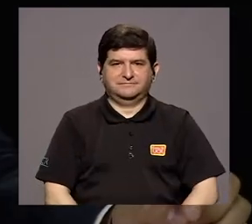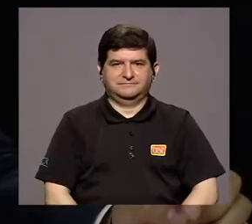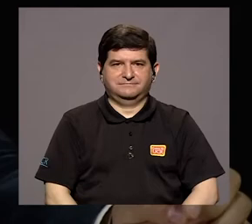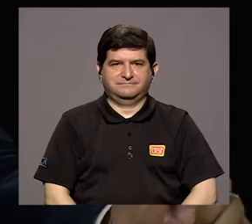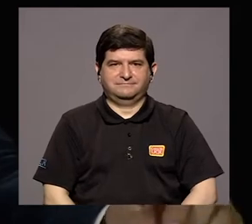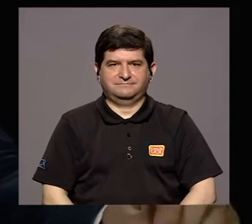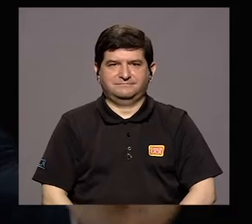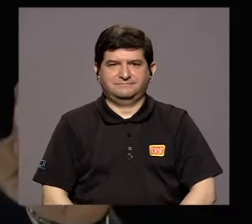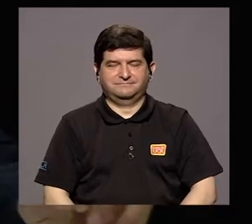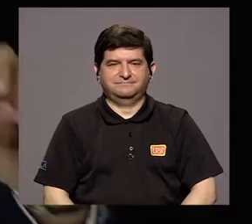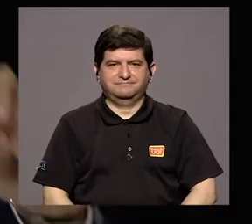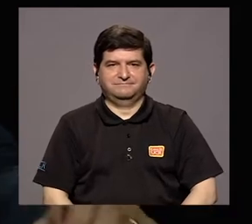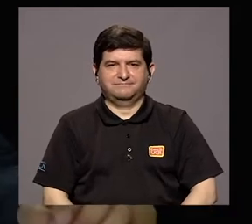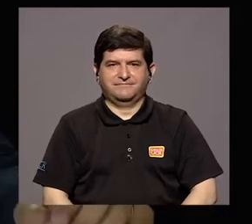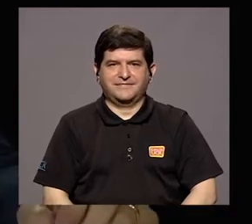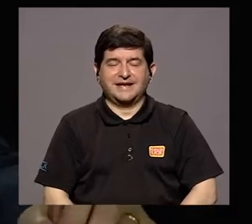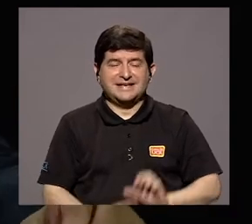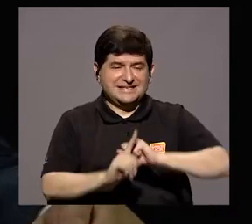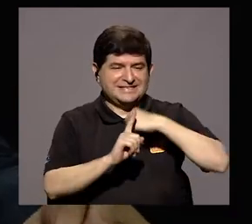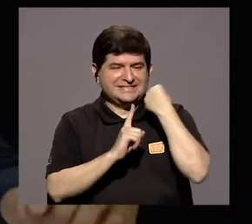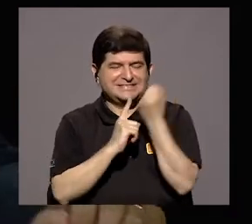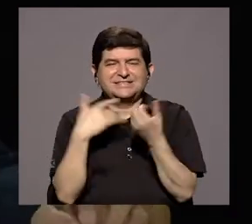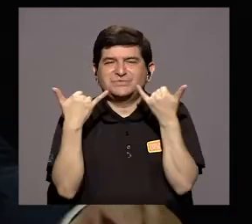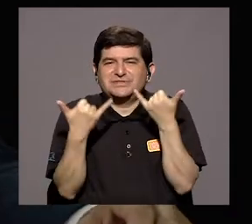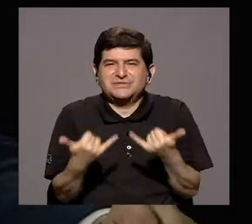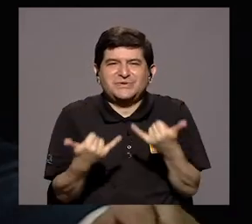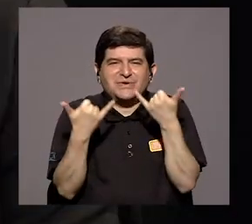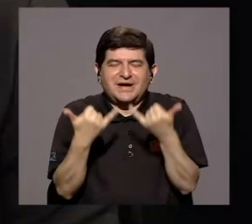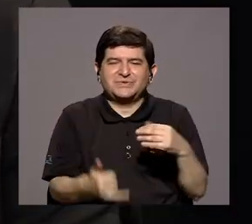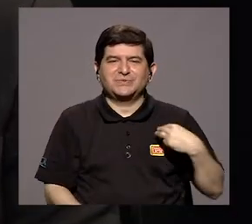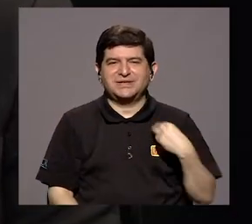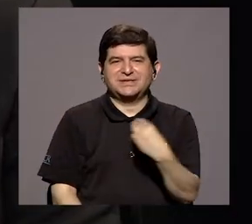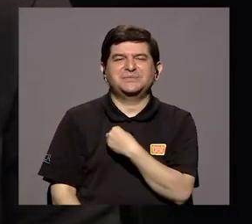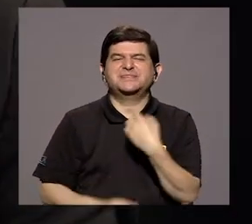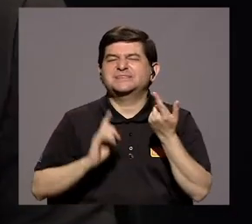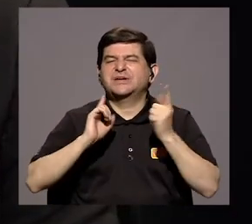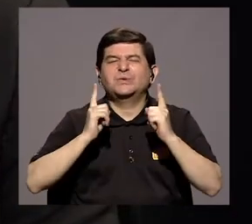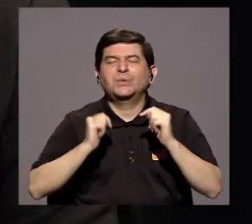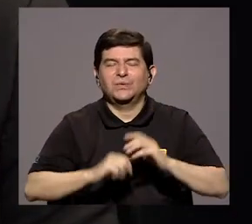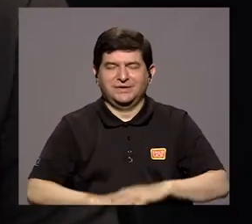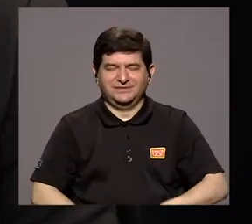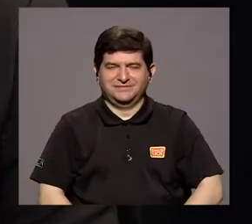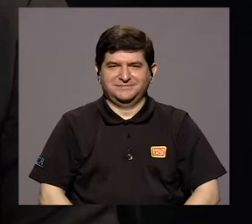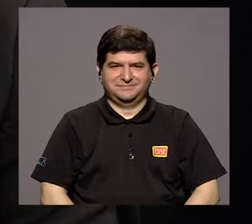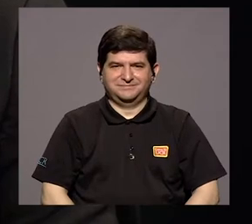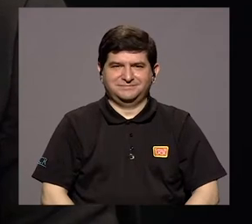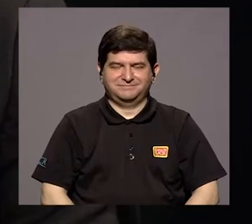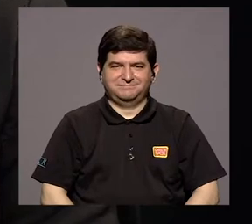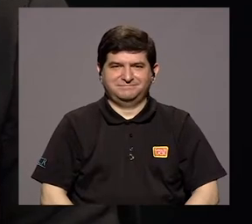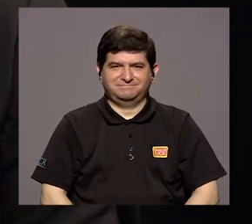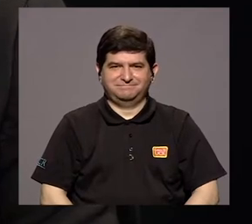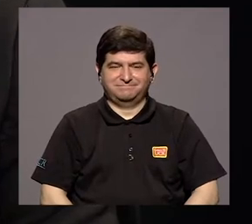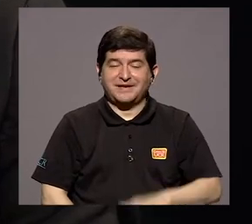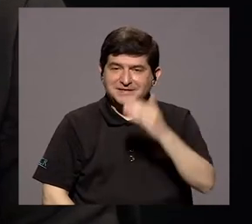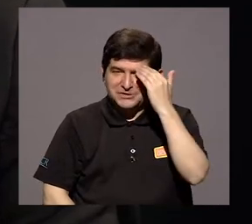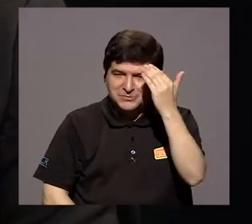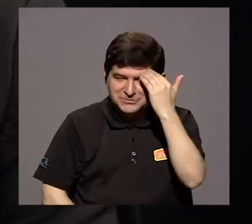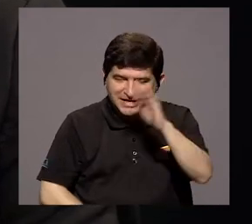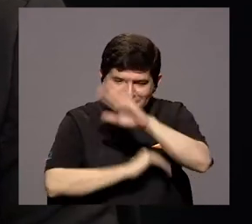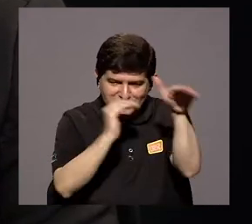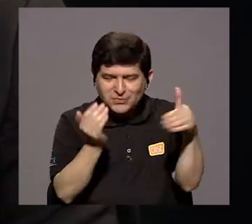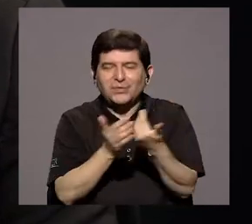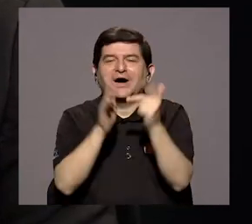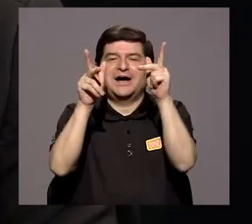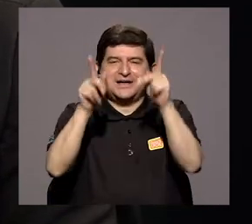Don Denis, ¿cuál es el estado de la situación del Ministerio? Bueno, buenas, un saludo para todos los que